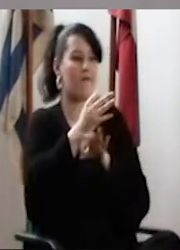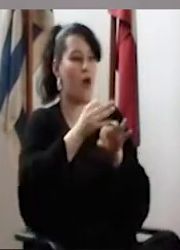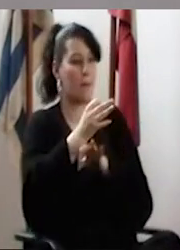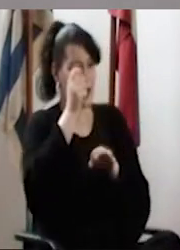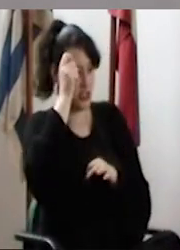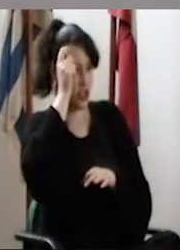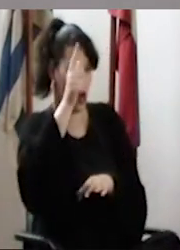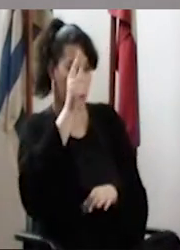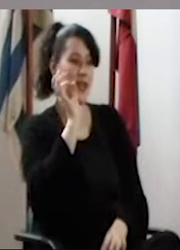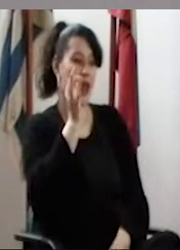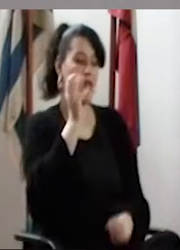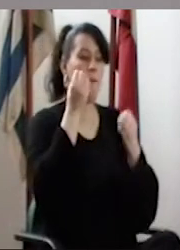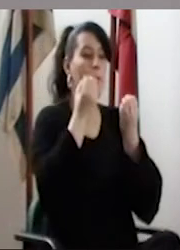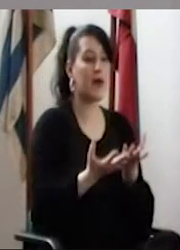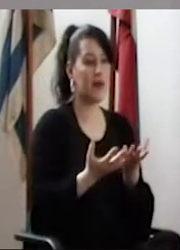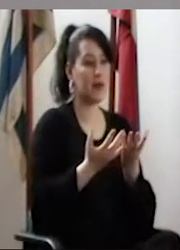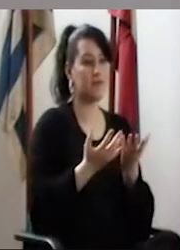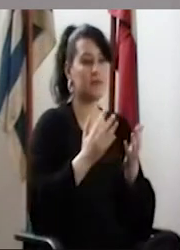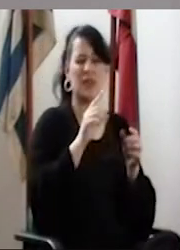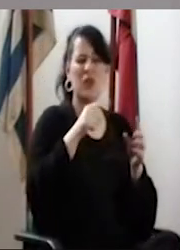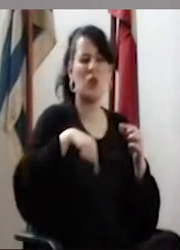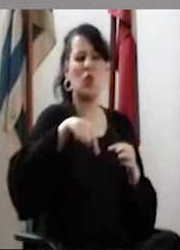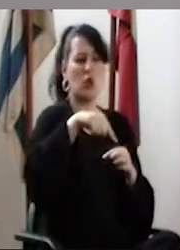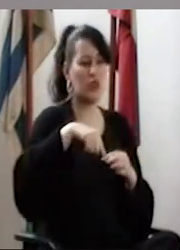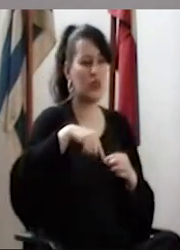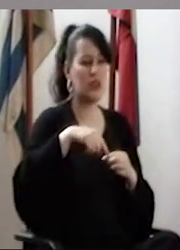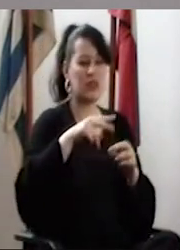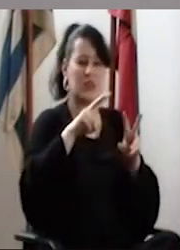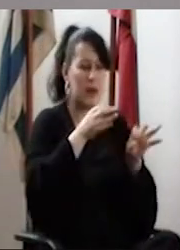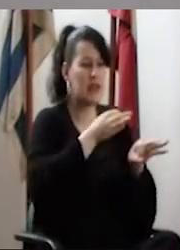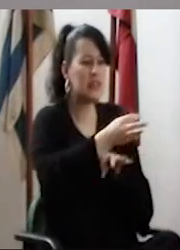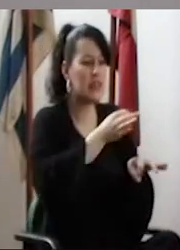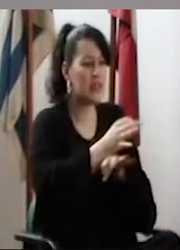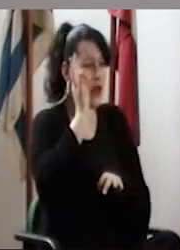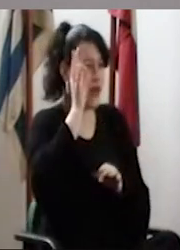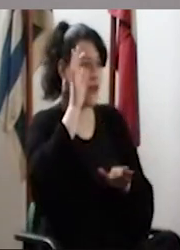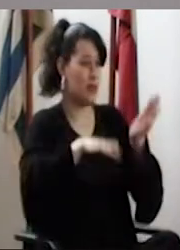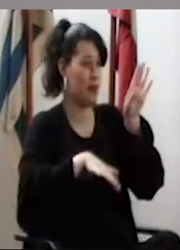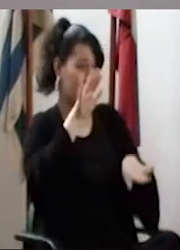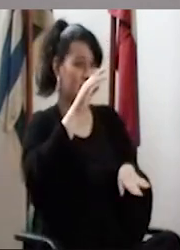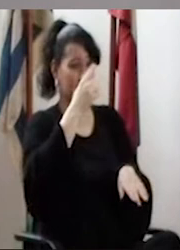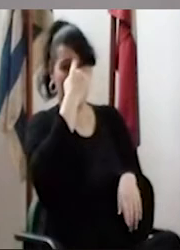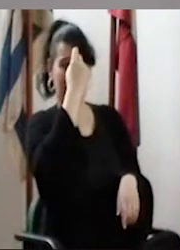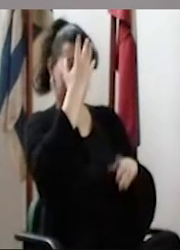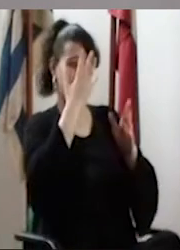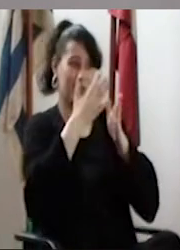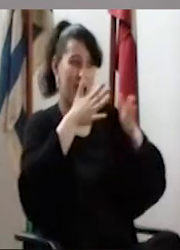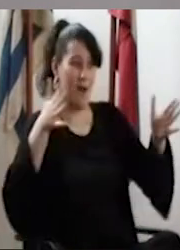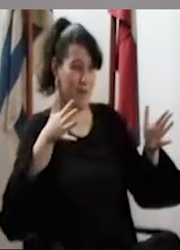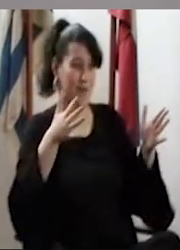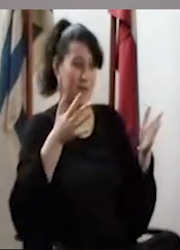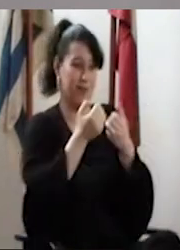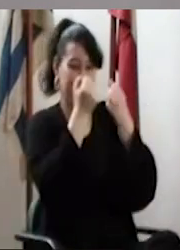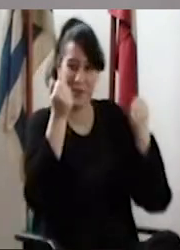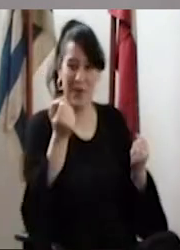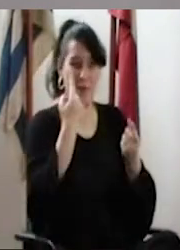alguna formación de grado, ¿se entiende? Porque el tema es, bueno, ¿hasta dónde llevamos la definición de enseñanza de grado? Se buscó ser muy amplio